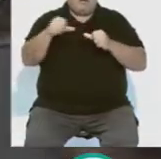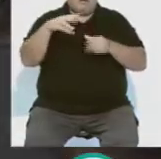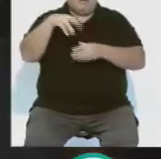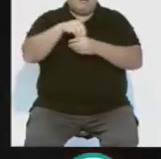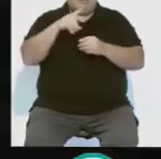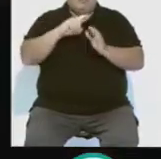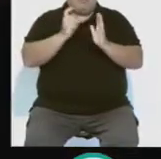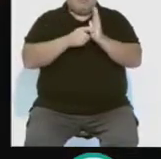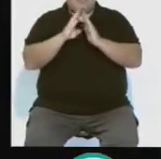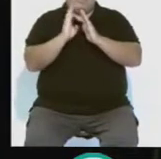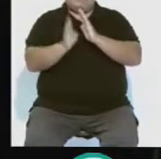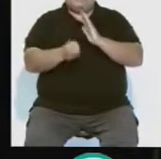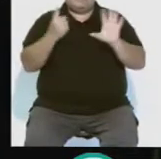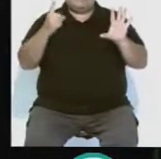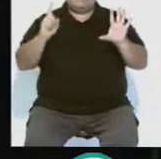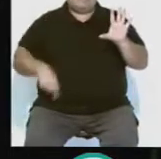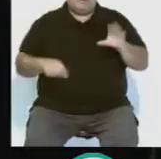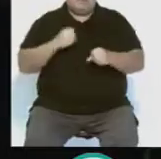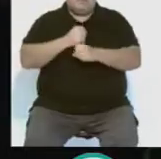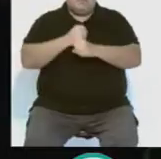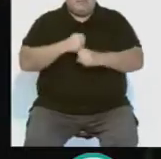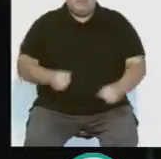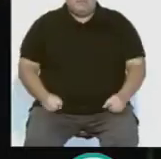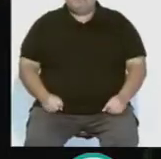ocupación directa e indirecta de unos 6.000 trabajadores.